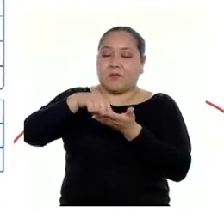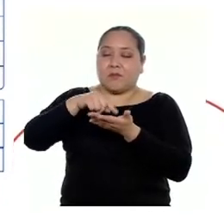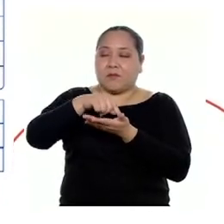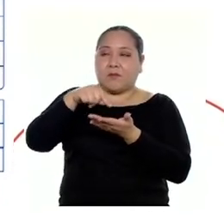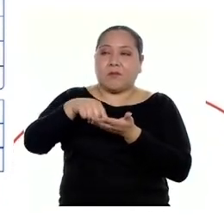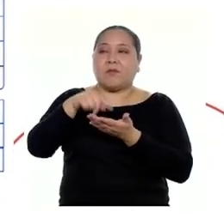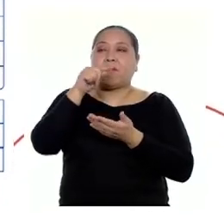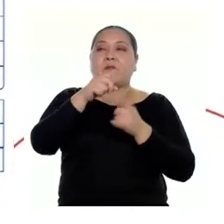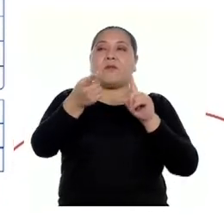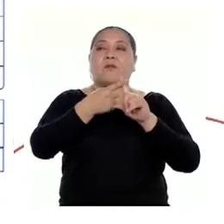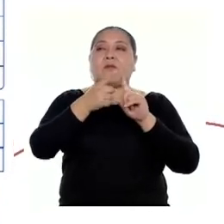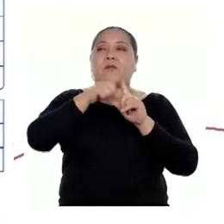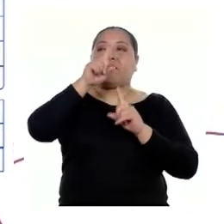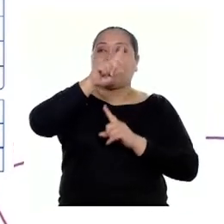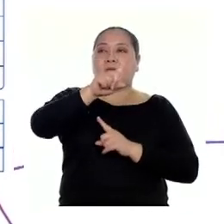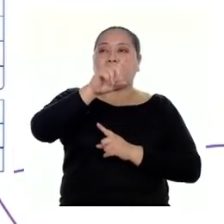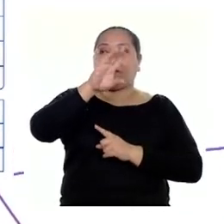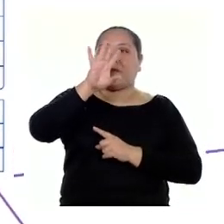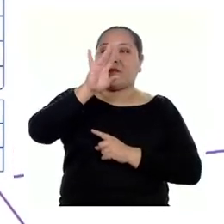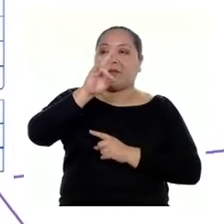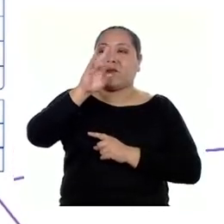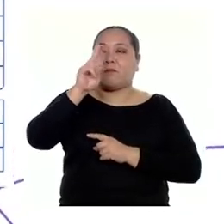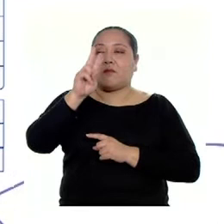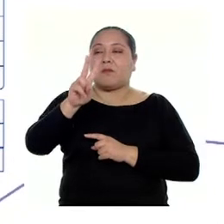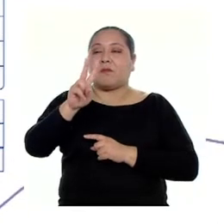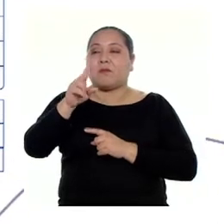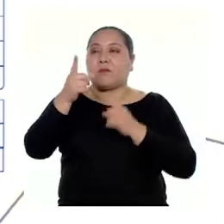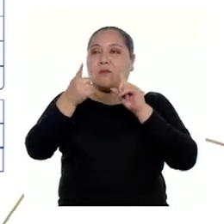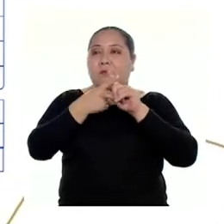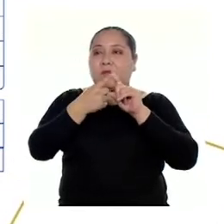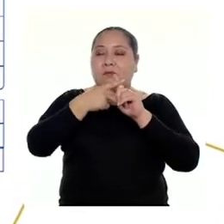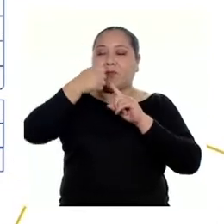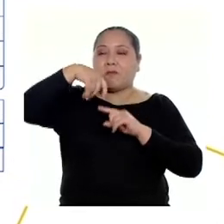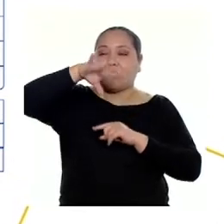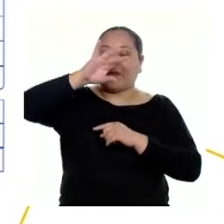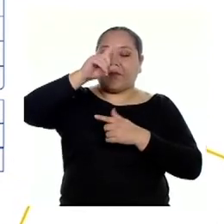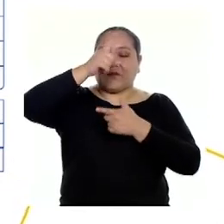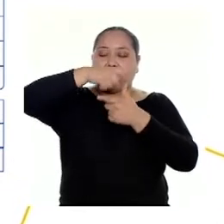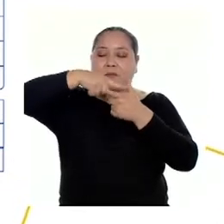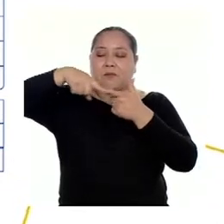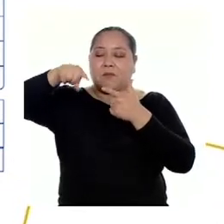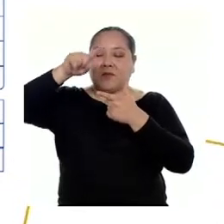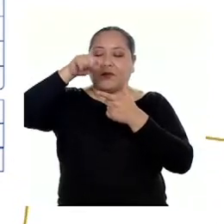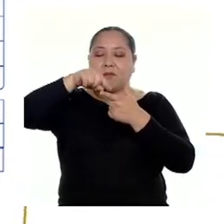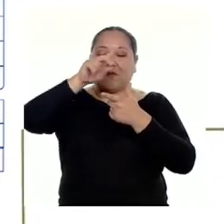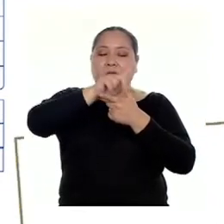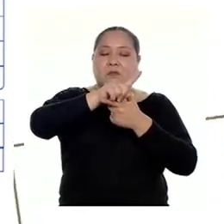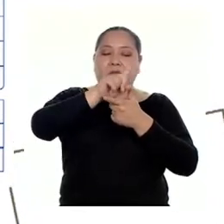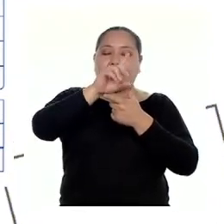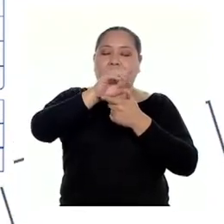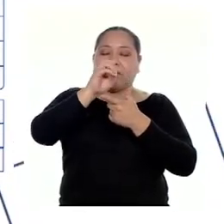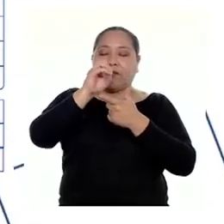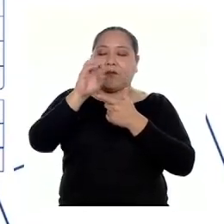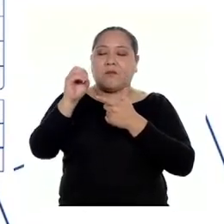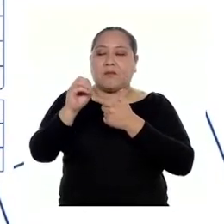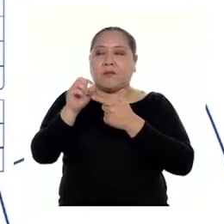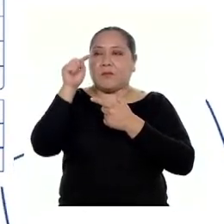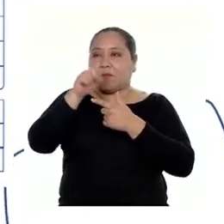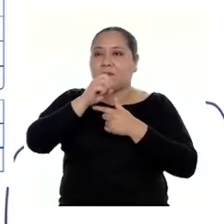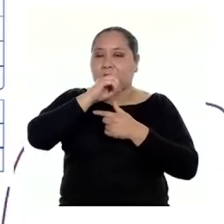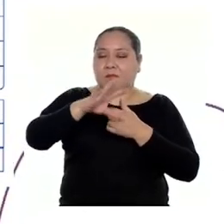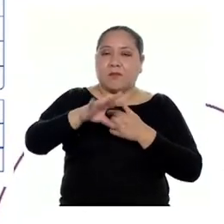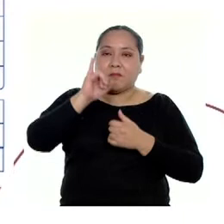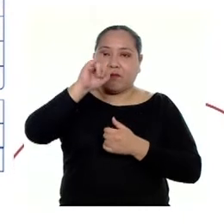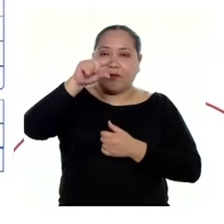172 por 18 y dividir ese resultado entre 100, vemos que nuestro IGB final va a ser